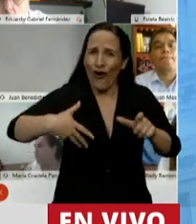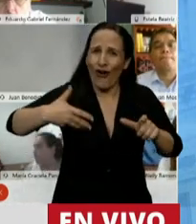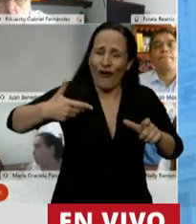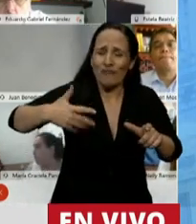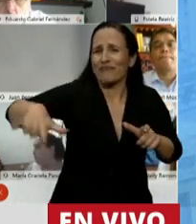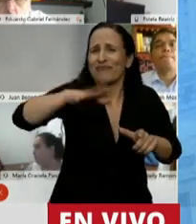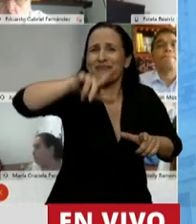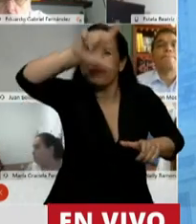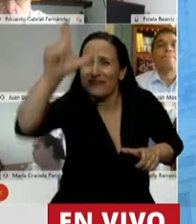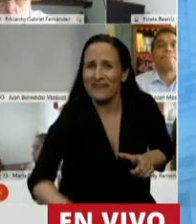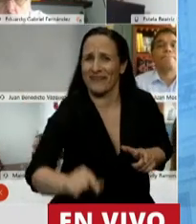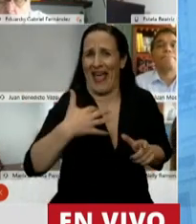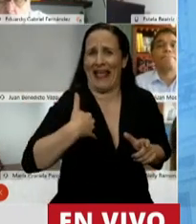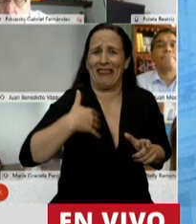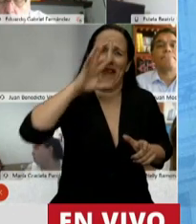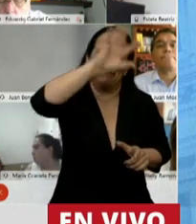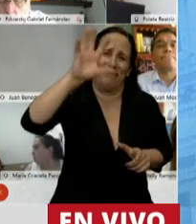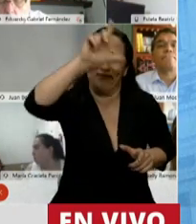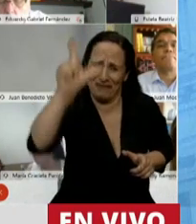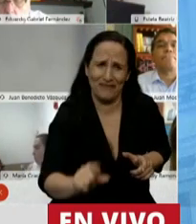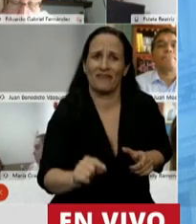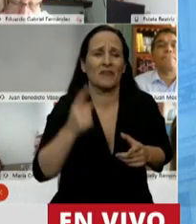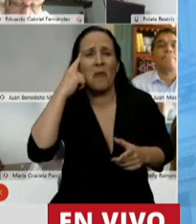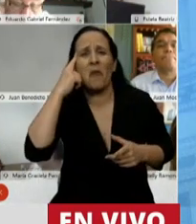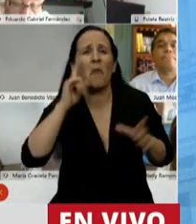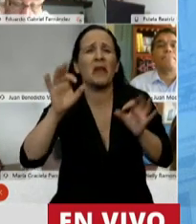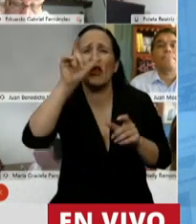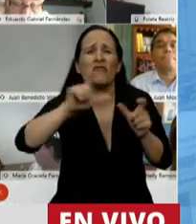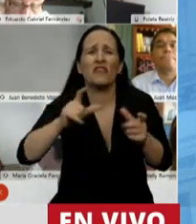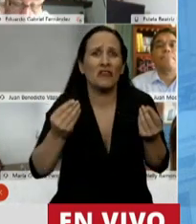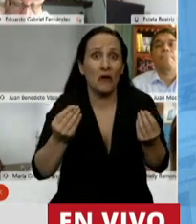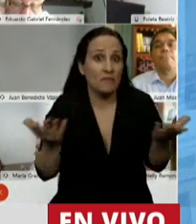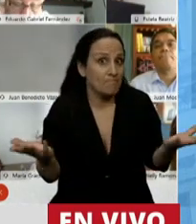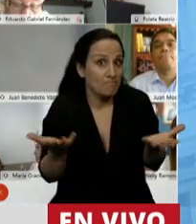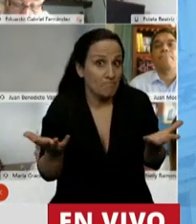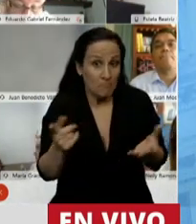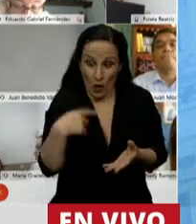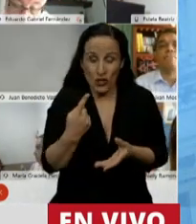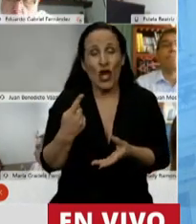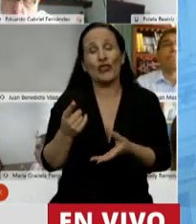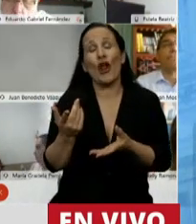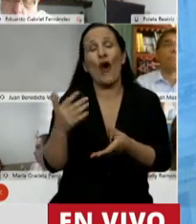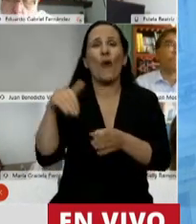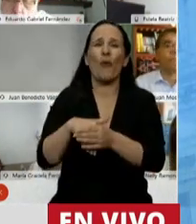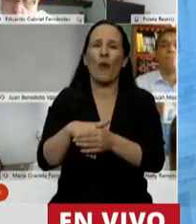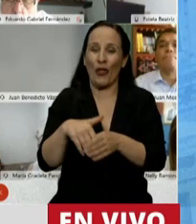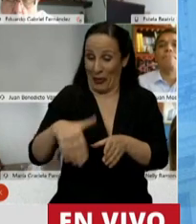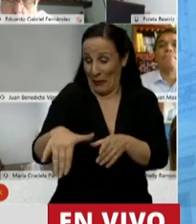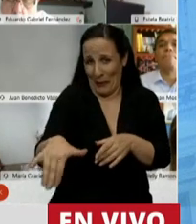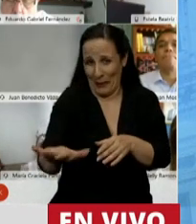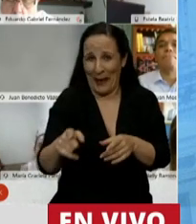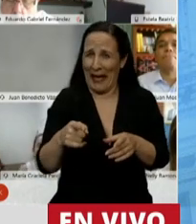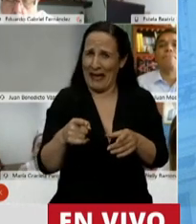lo largo y a lo ancho de toda la Argentina, permítanme, no se va a ver reflejado en la votación que hagamos muy pronto